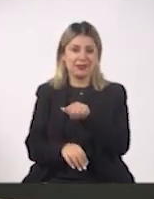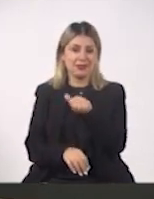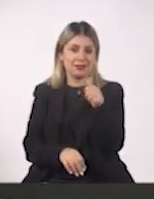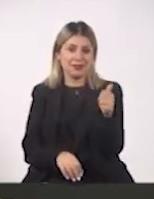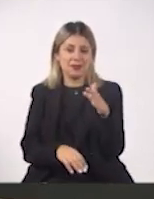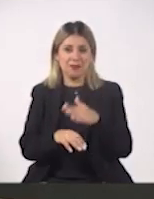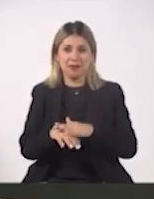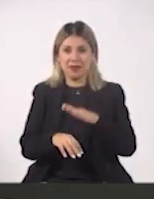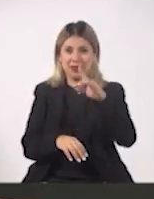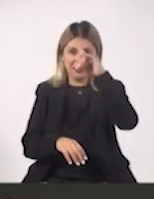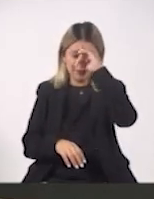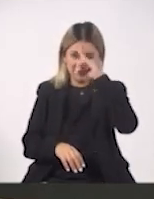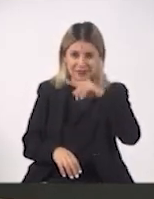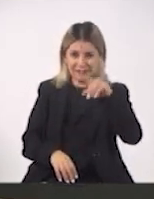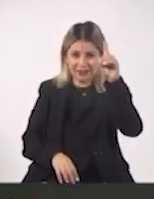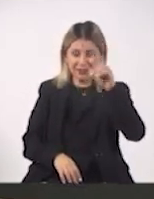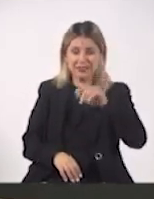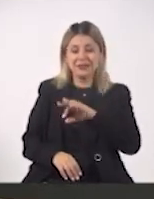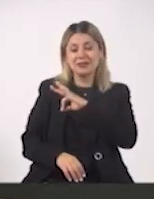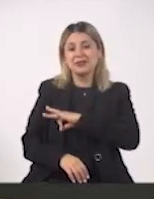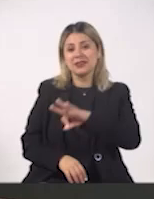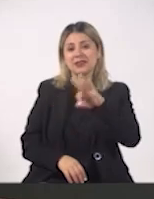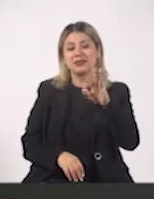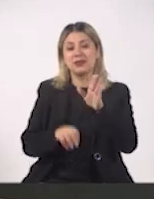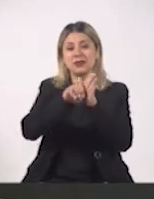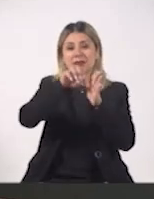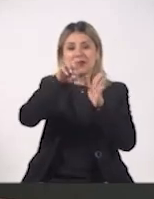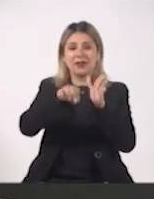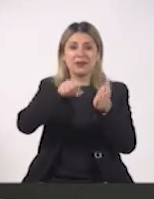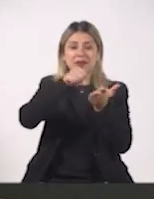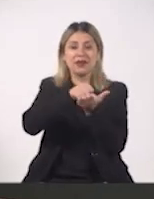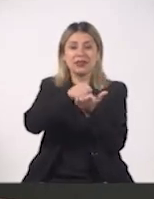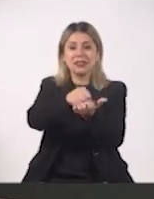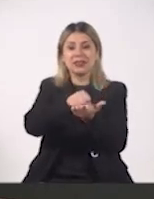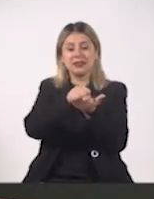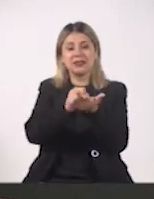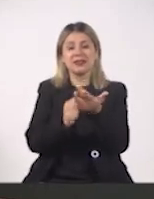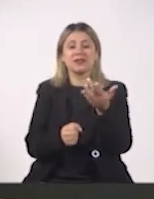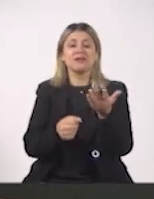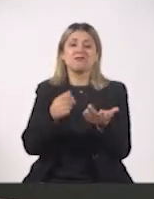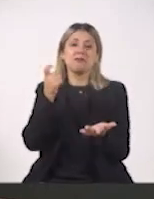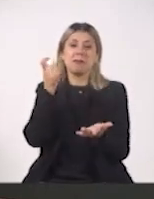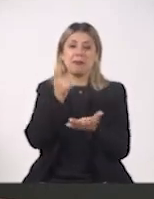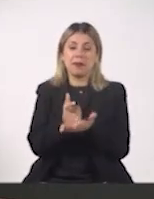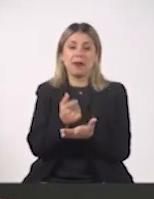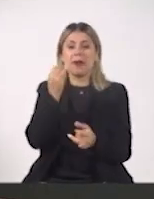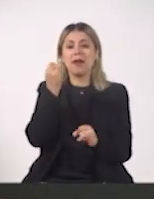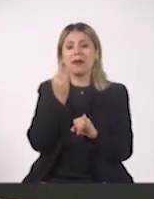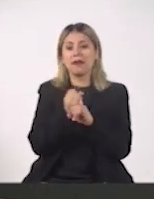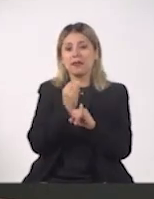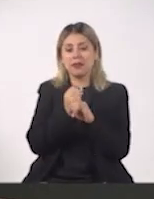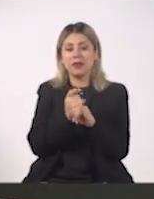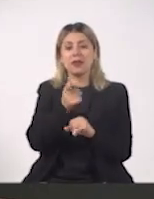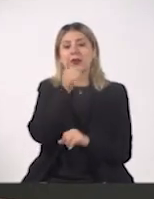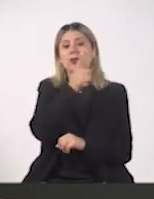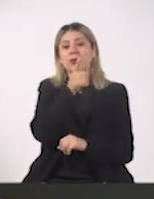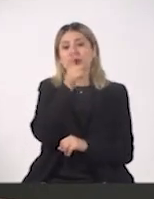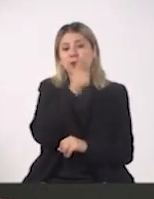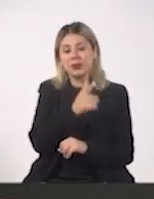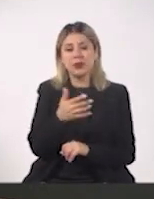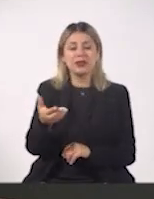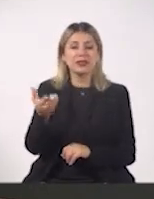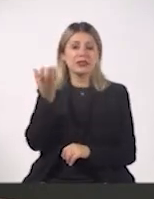facilitar la vida. ¿Cómo qué? Pagar servicios. Desde el cable, el teléfono, la luz, el agua,